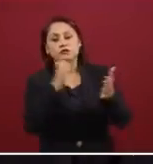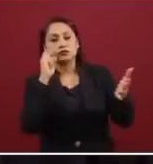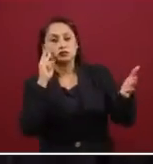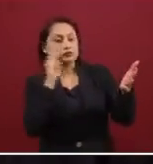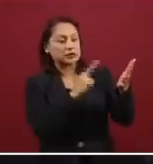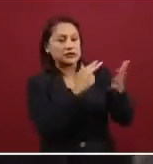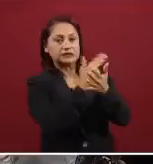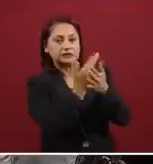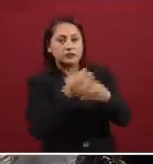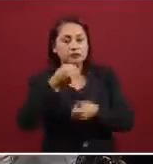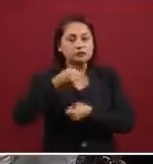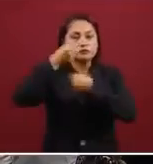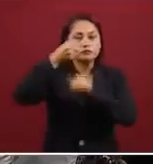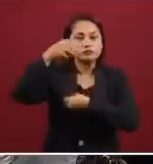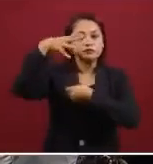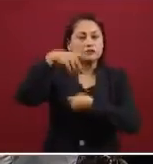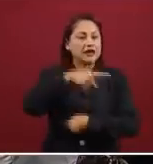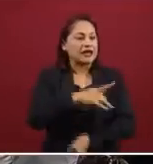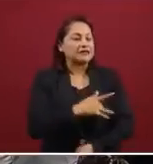Muchísimas gracias.